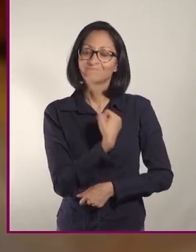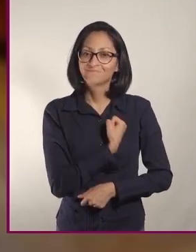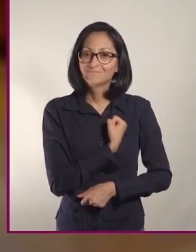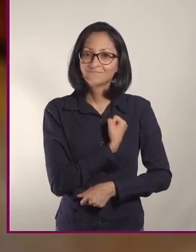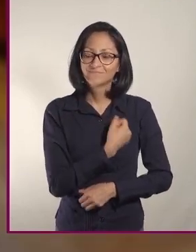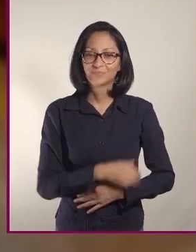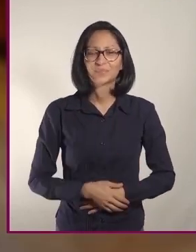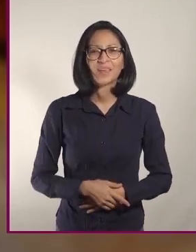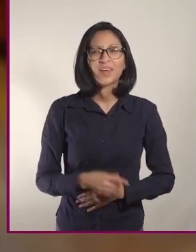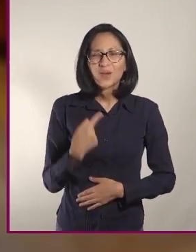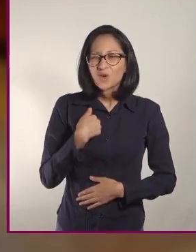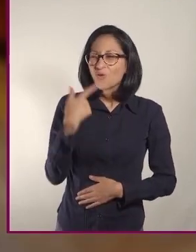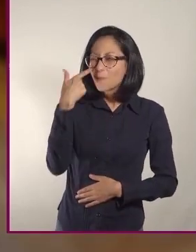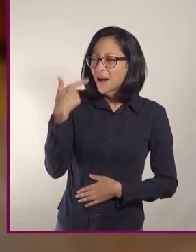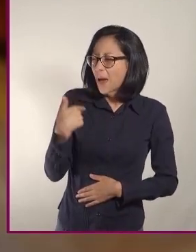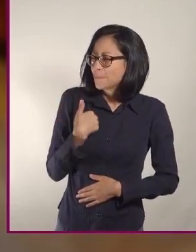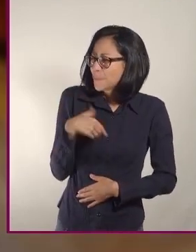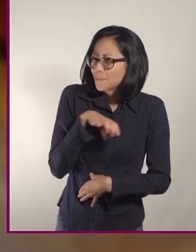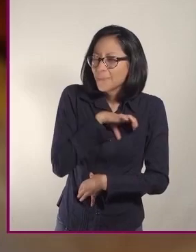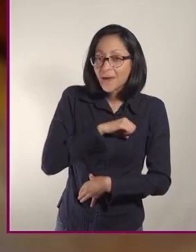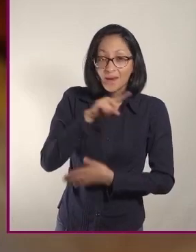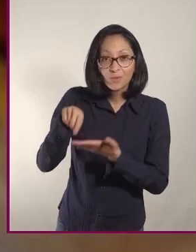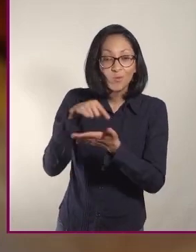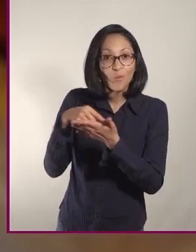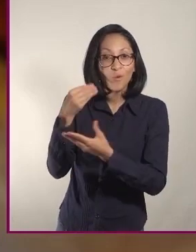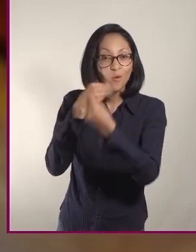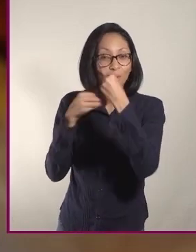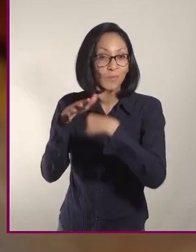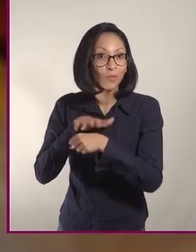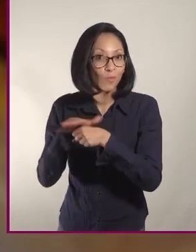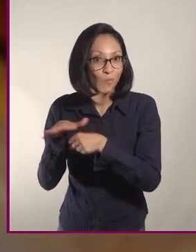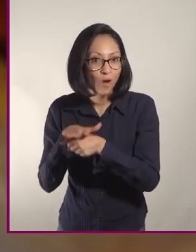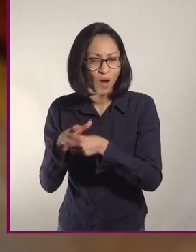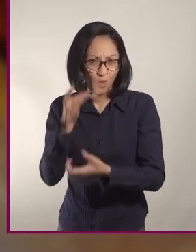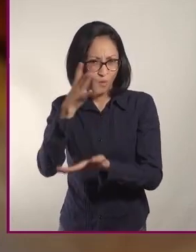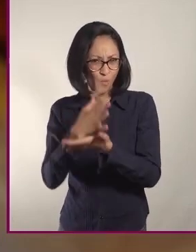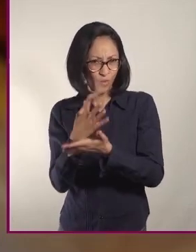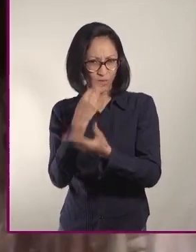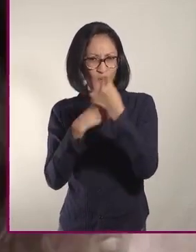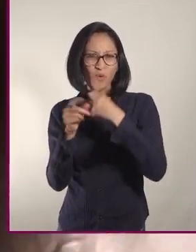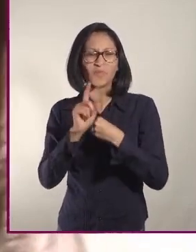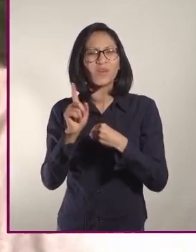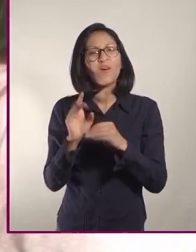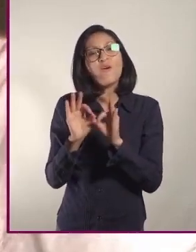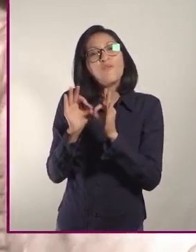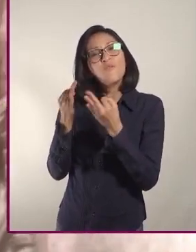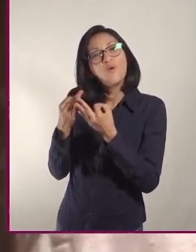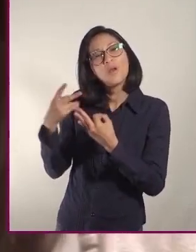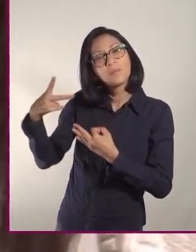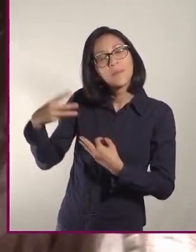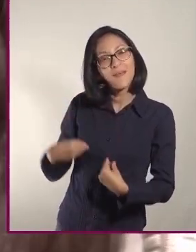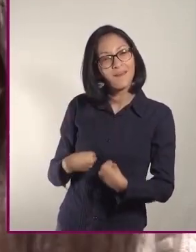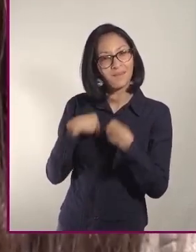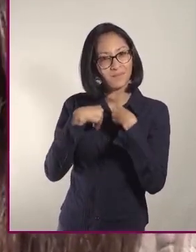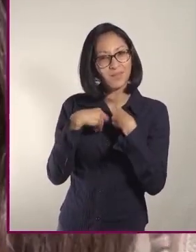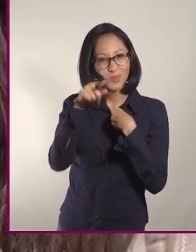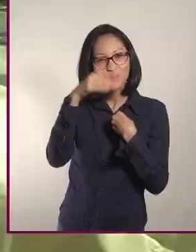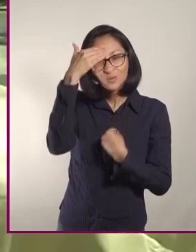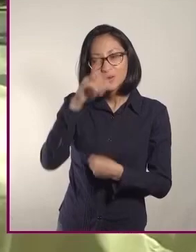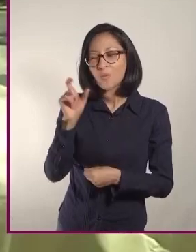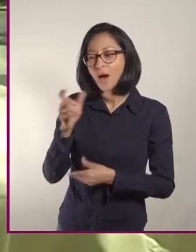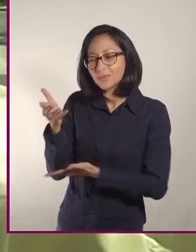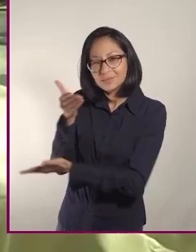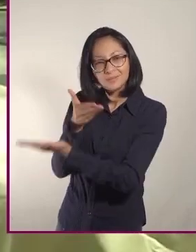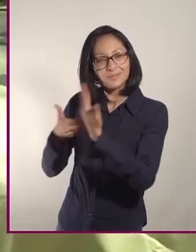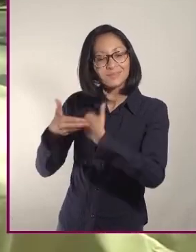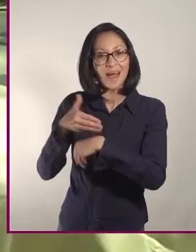¿Sabes qué me encanta de la dieta mediterránea? No solo se trata de los alimentos, es un estilo de vida. ¿Sabías que la convivencia con amigos